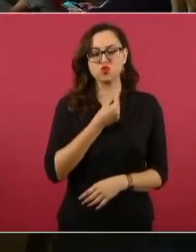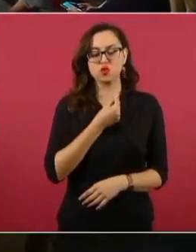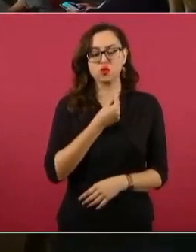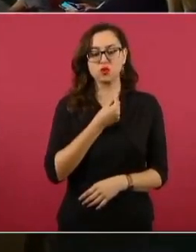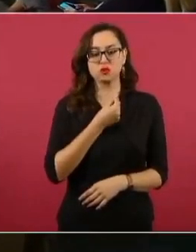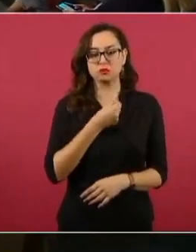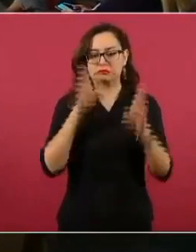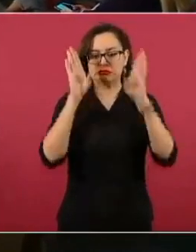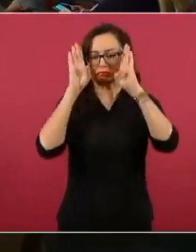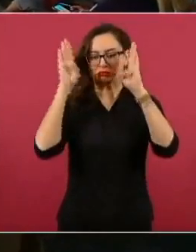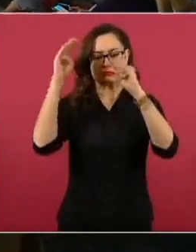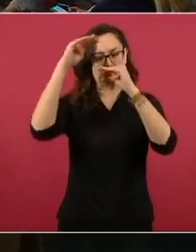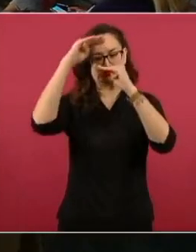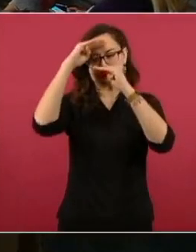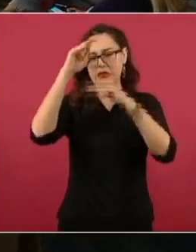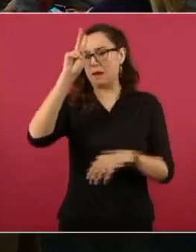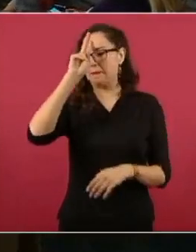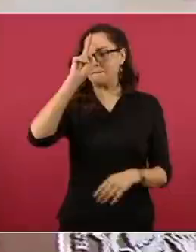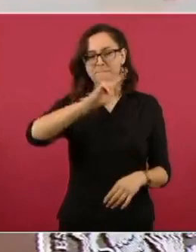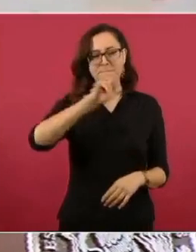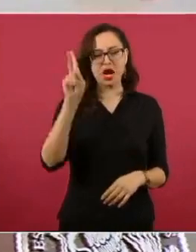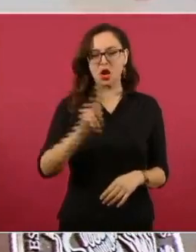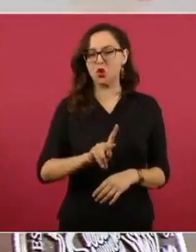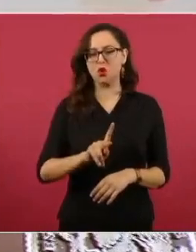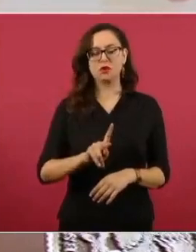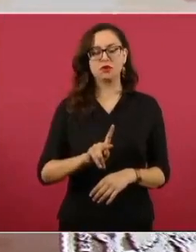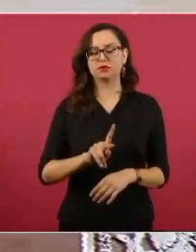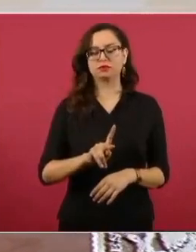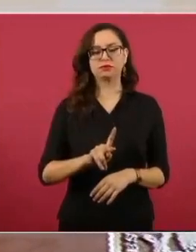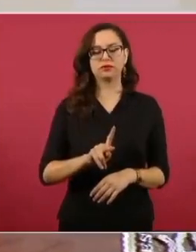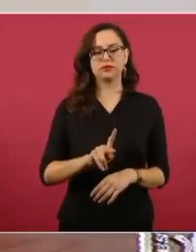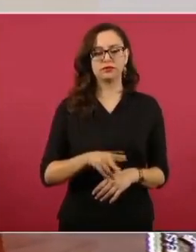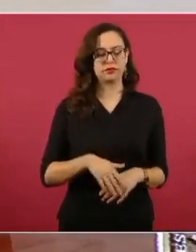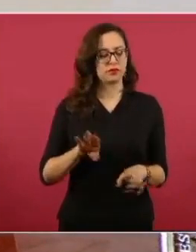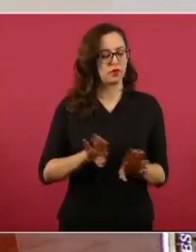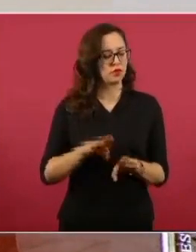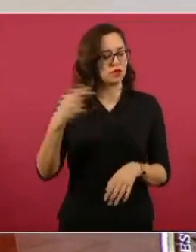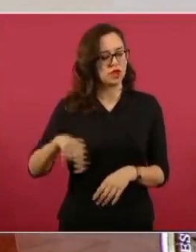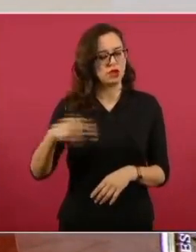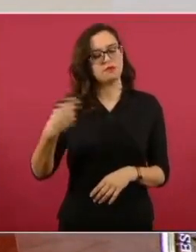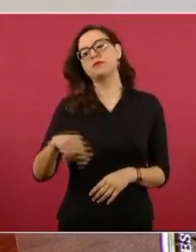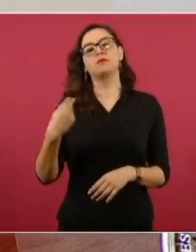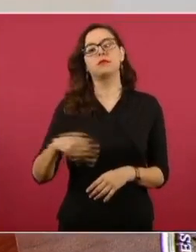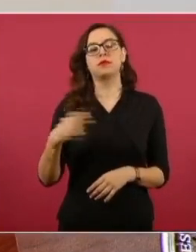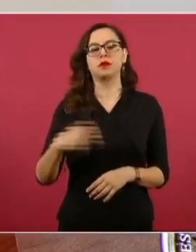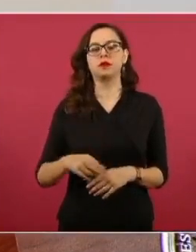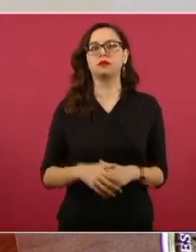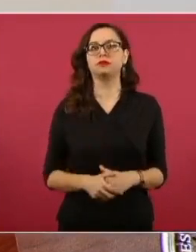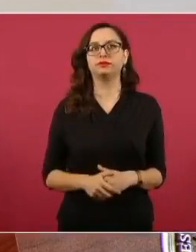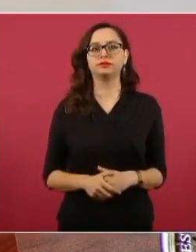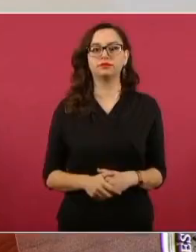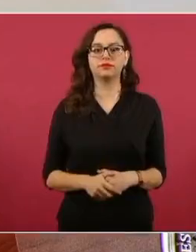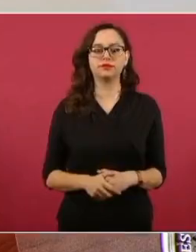conservador, a ver si me acuerdo, que fue capaz